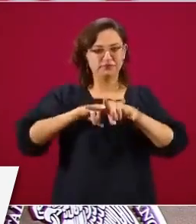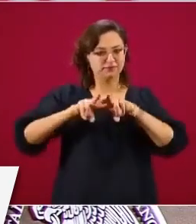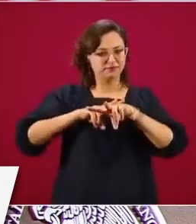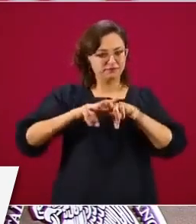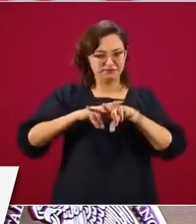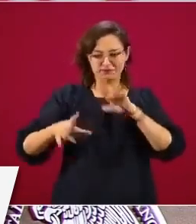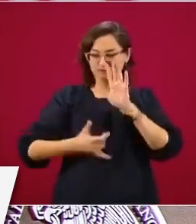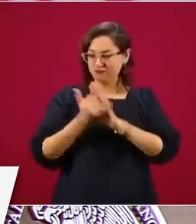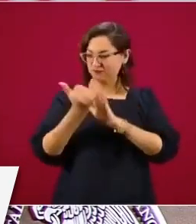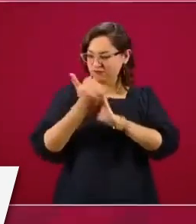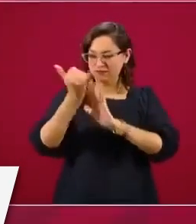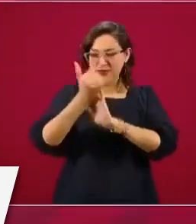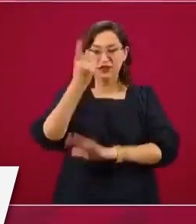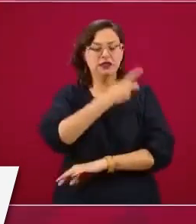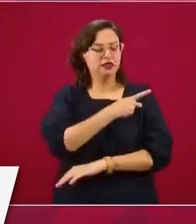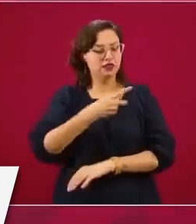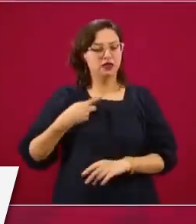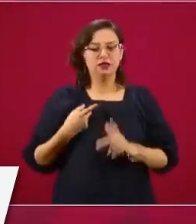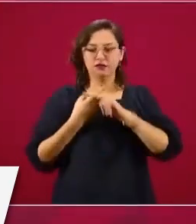que tener